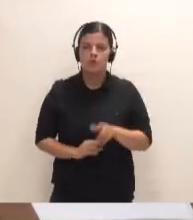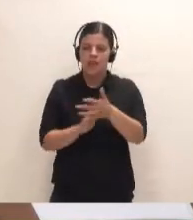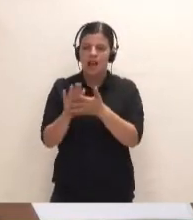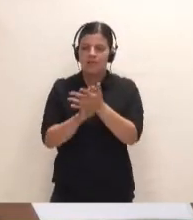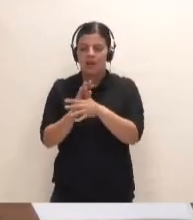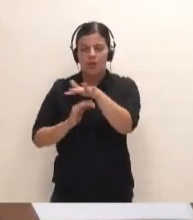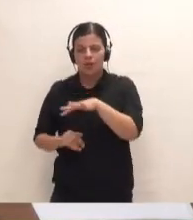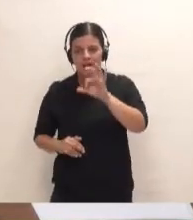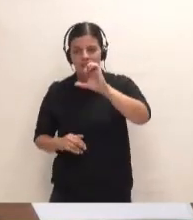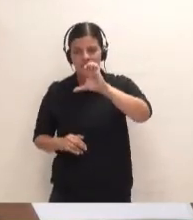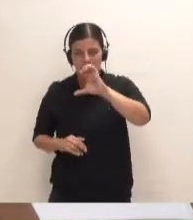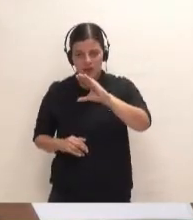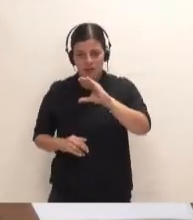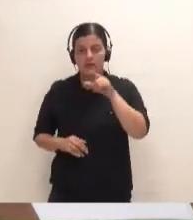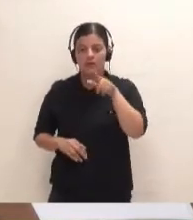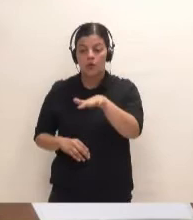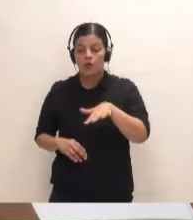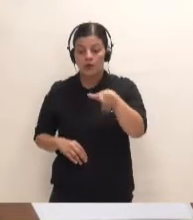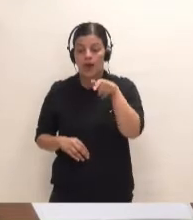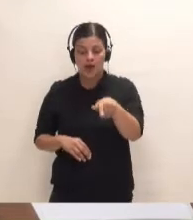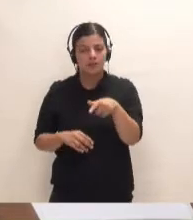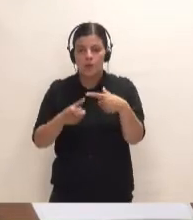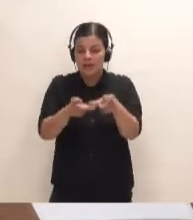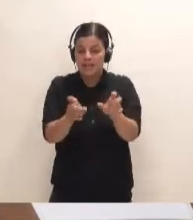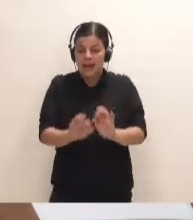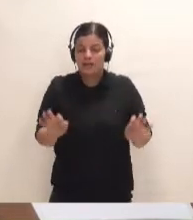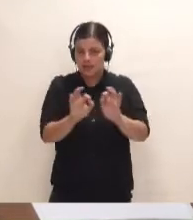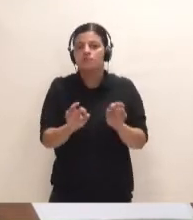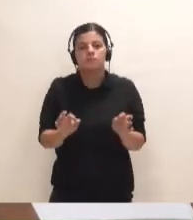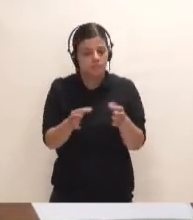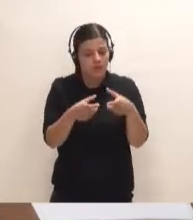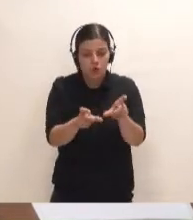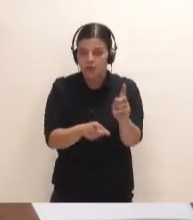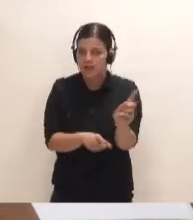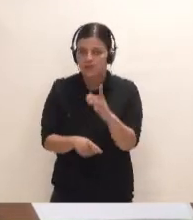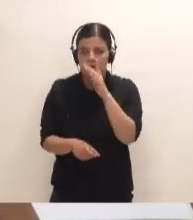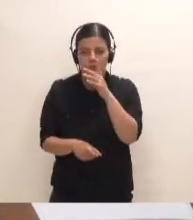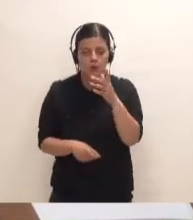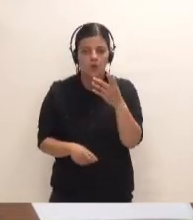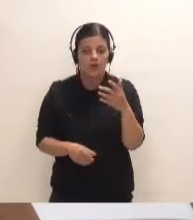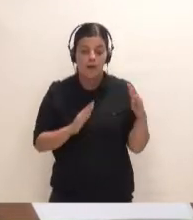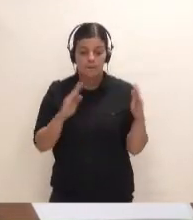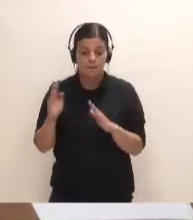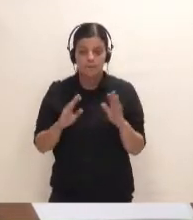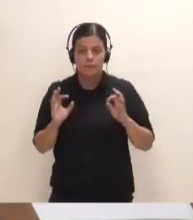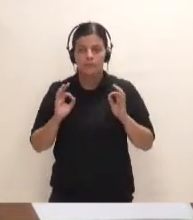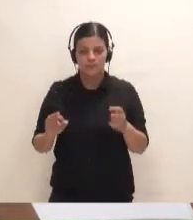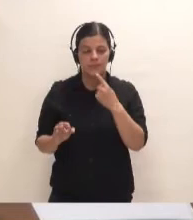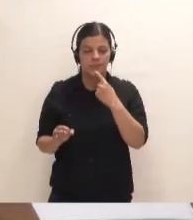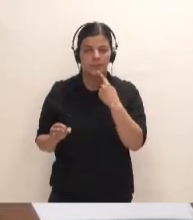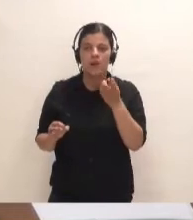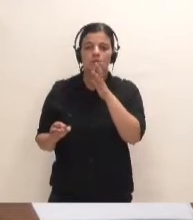SEC y de que hay una parte de la zona SEC para el puerto de Canarias que no está clasificada. Claro, no está clasificada porque se entendía en aquel momento que